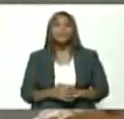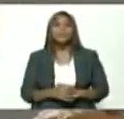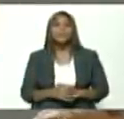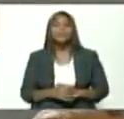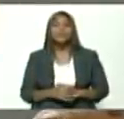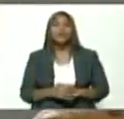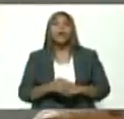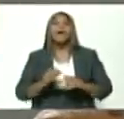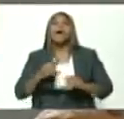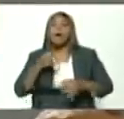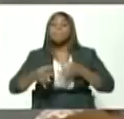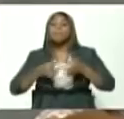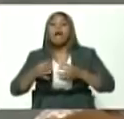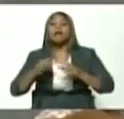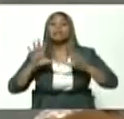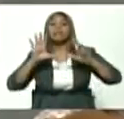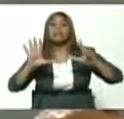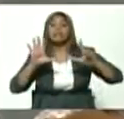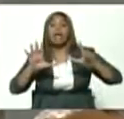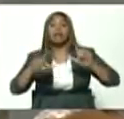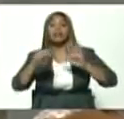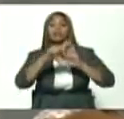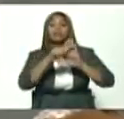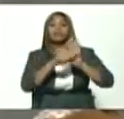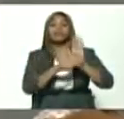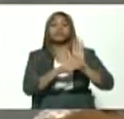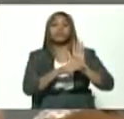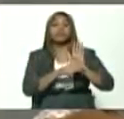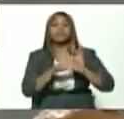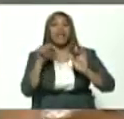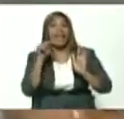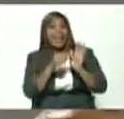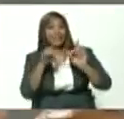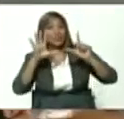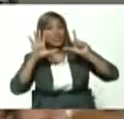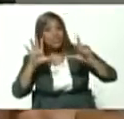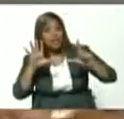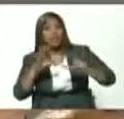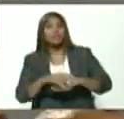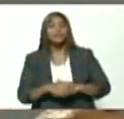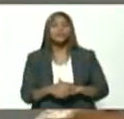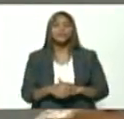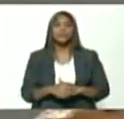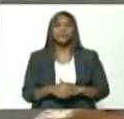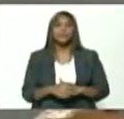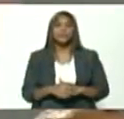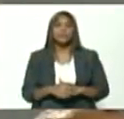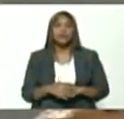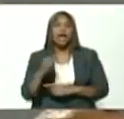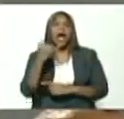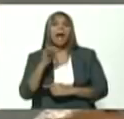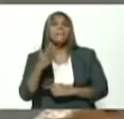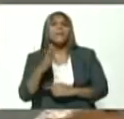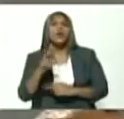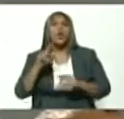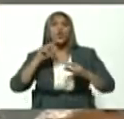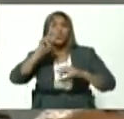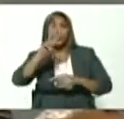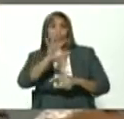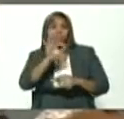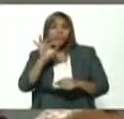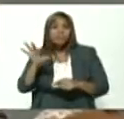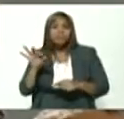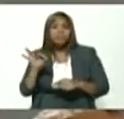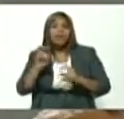siete vértices de esos siete vértices compañeros compañeras hermanos y hermanas hay por lo menos dos que tienen que ver con